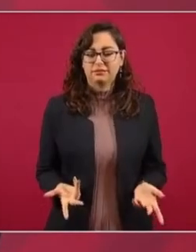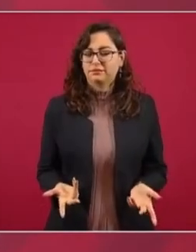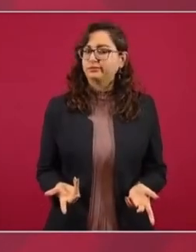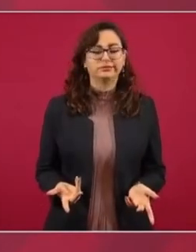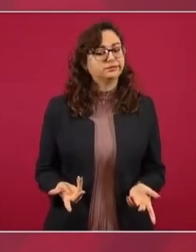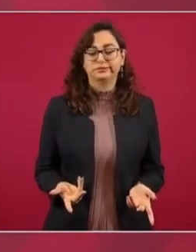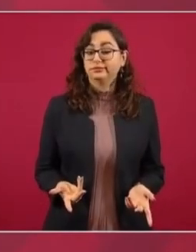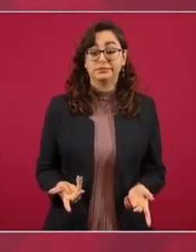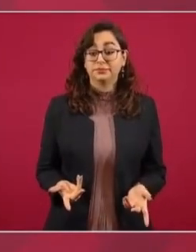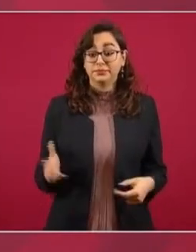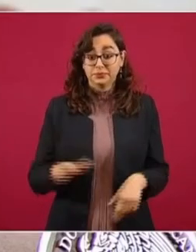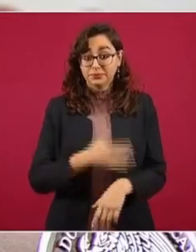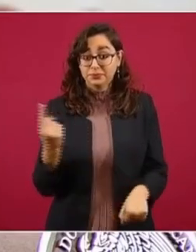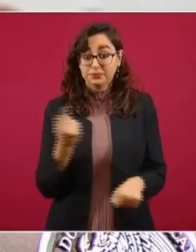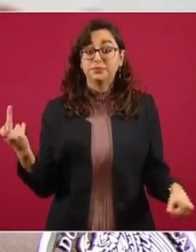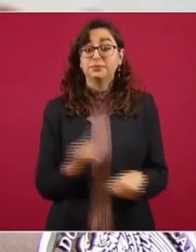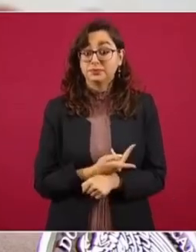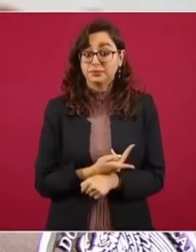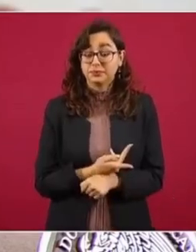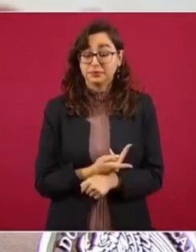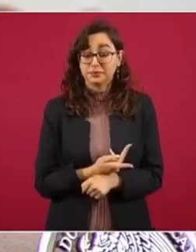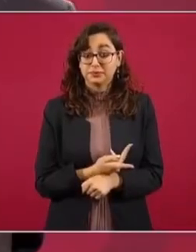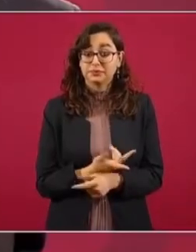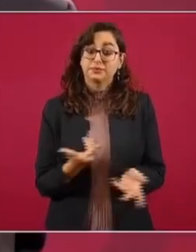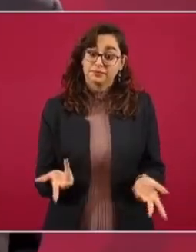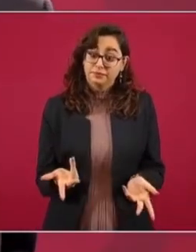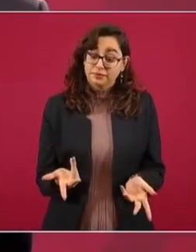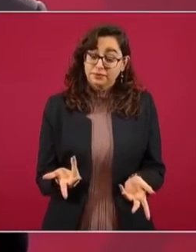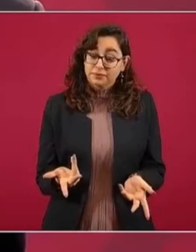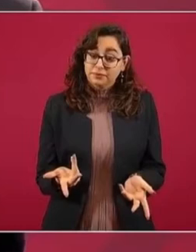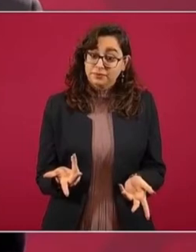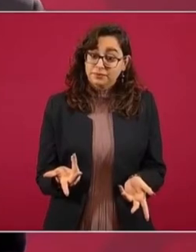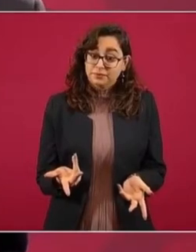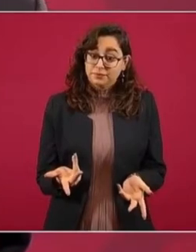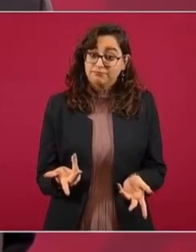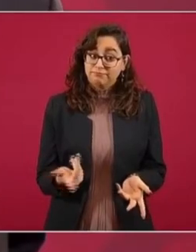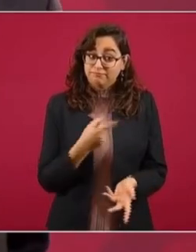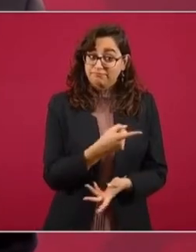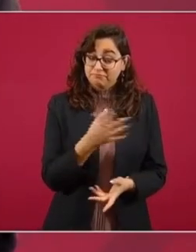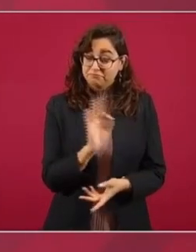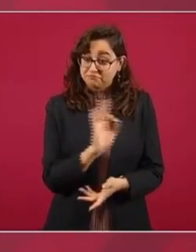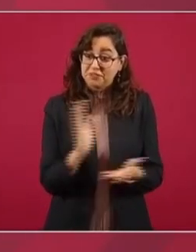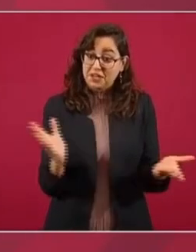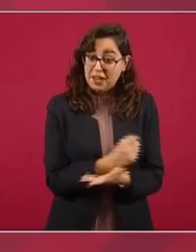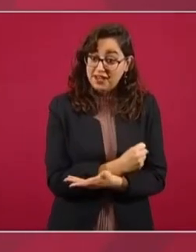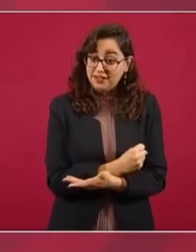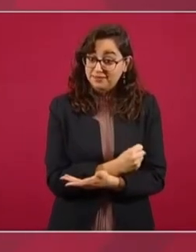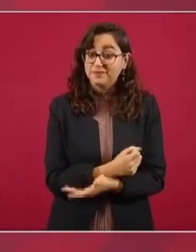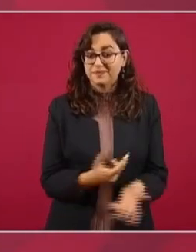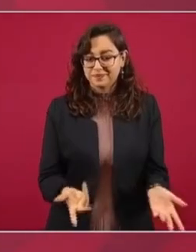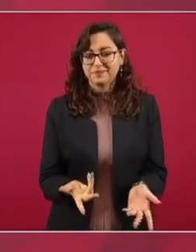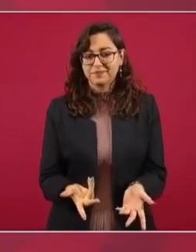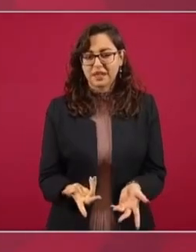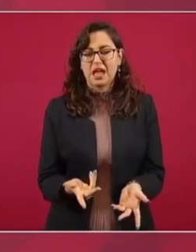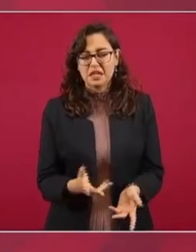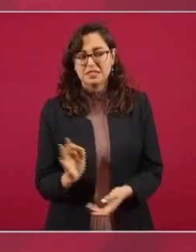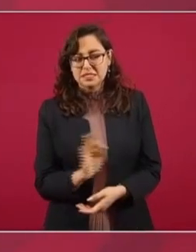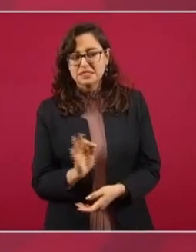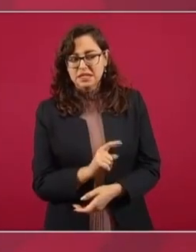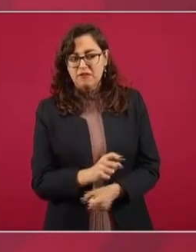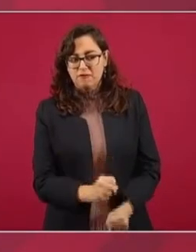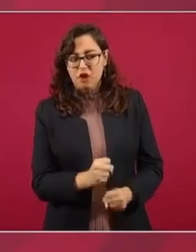Porque en una de esas me puede ganar. Entonces, vamos a mancharlo.